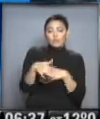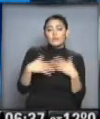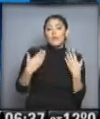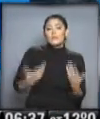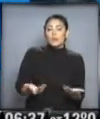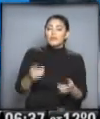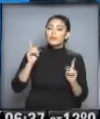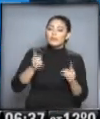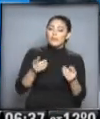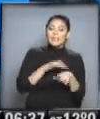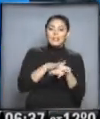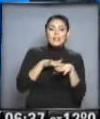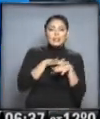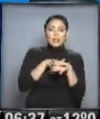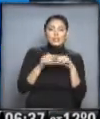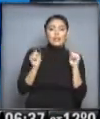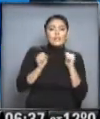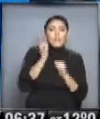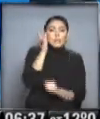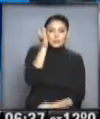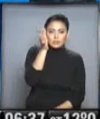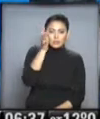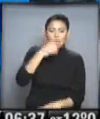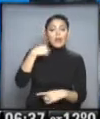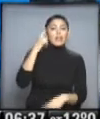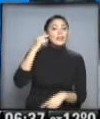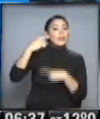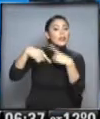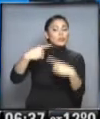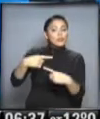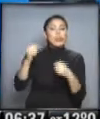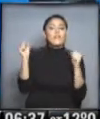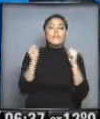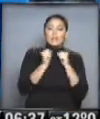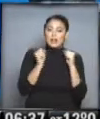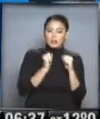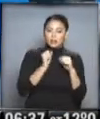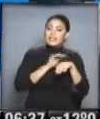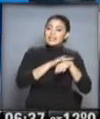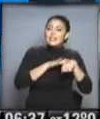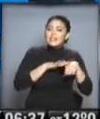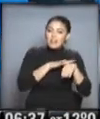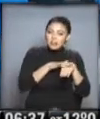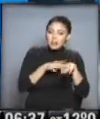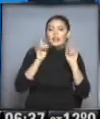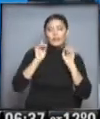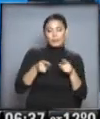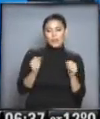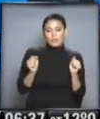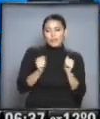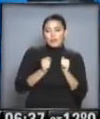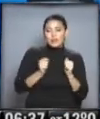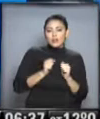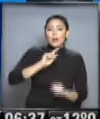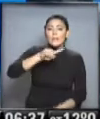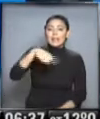que sumar baja sensación térmica. Tendremos próximos días prácticamente con tiempo frío y muy baja sensación térmica. El frío por lo menos a